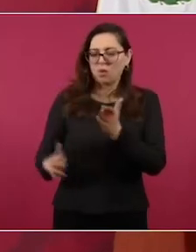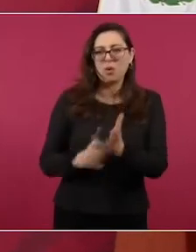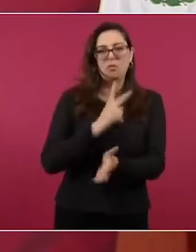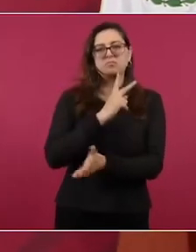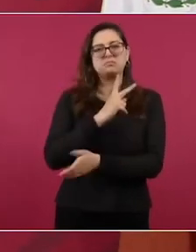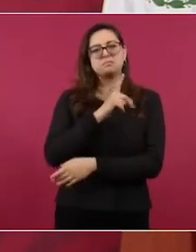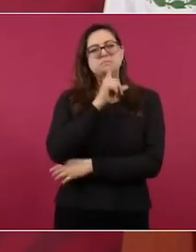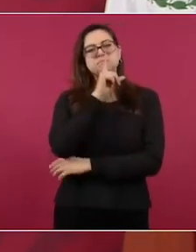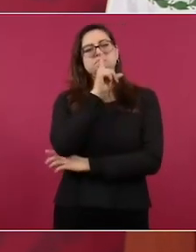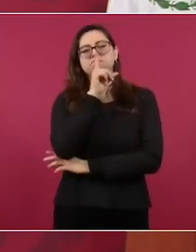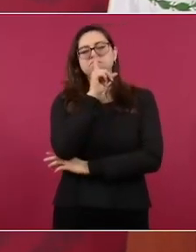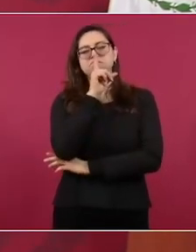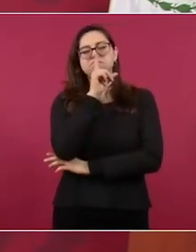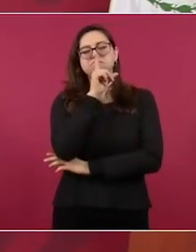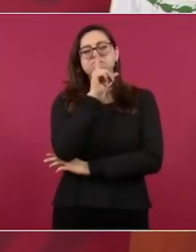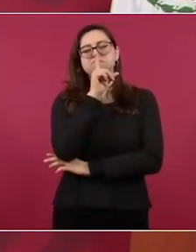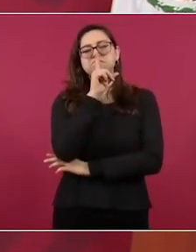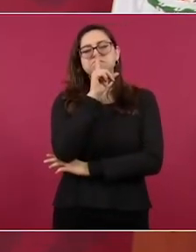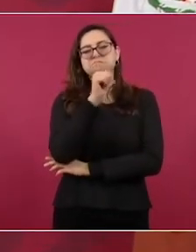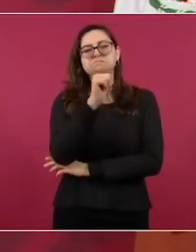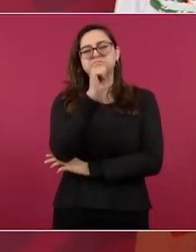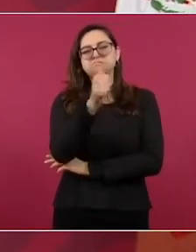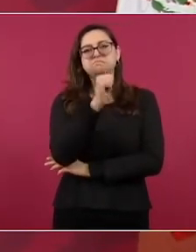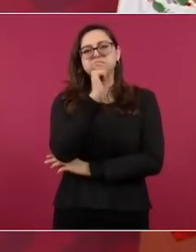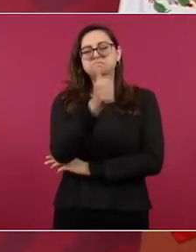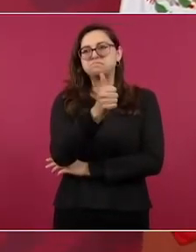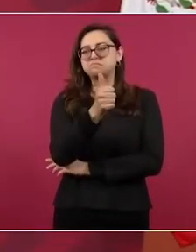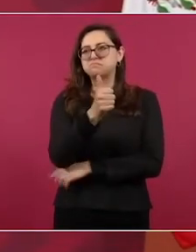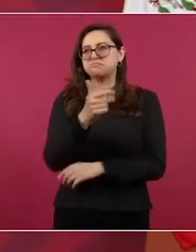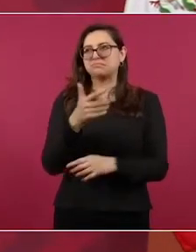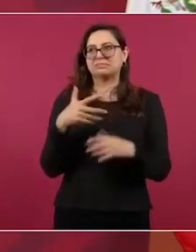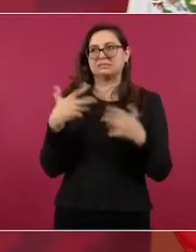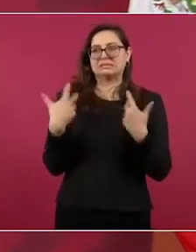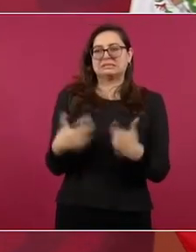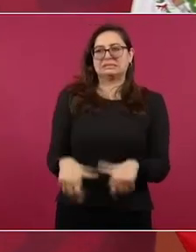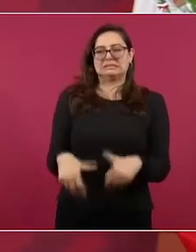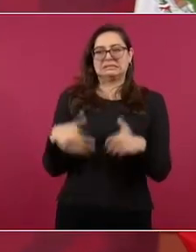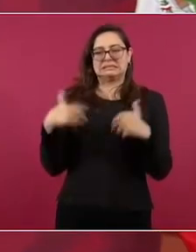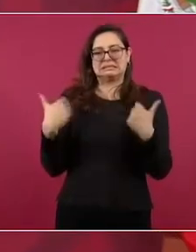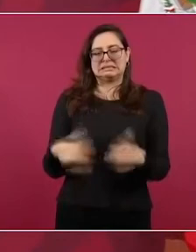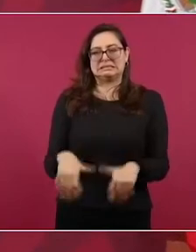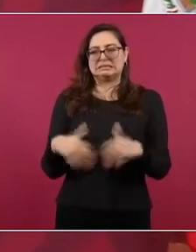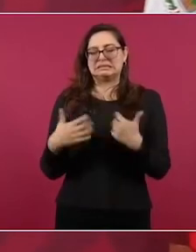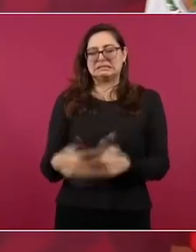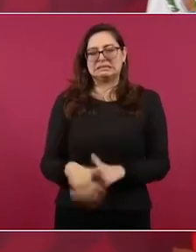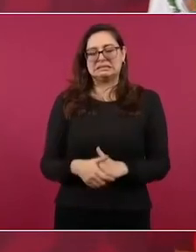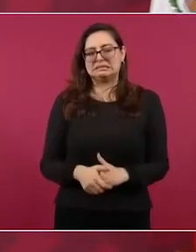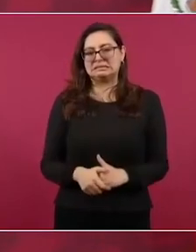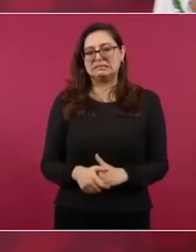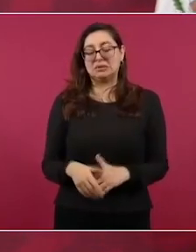a las elecciones lo más pronto posible